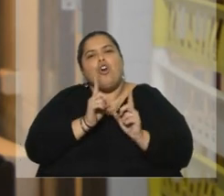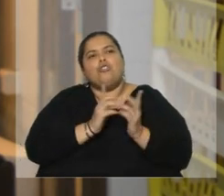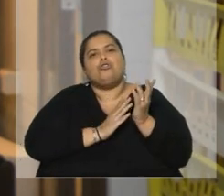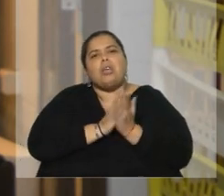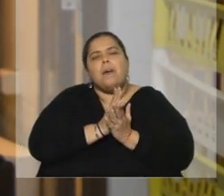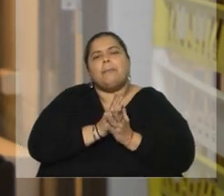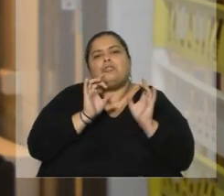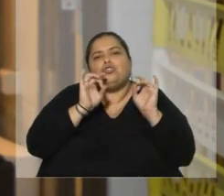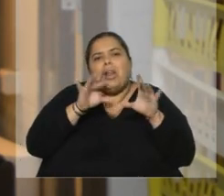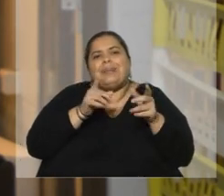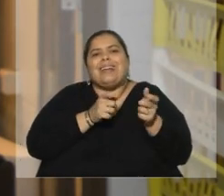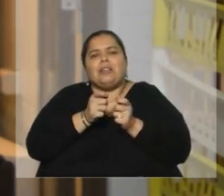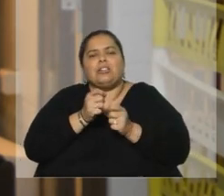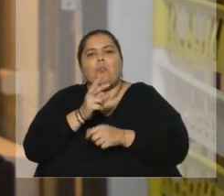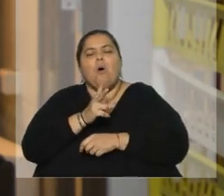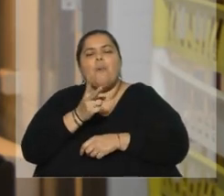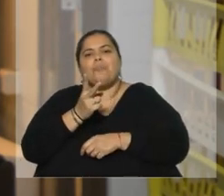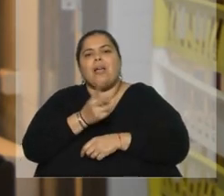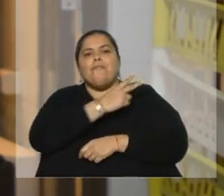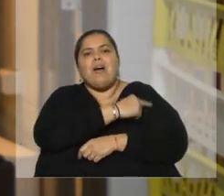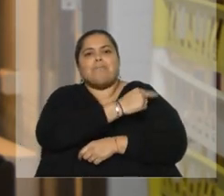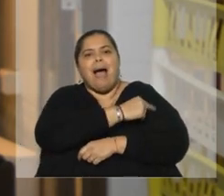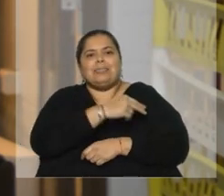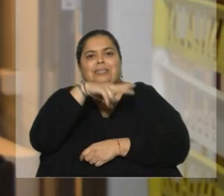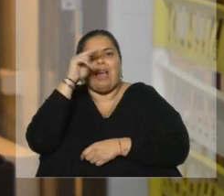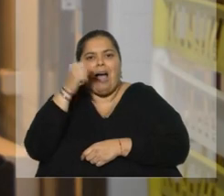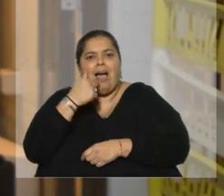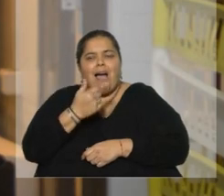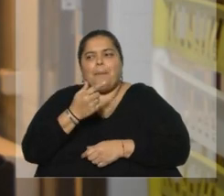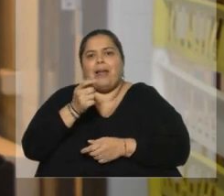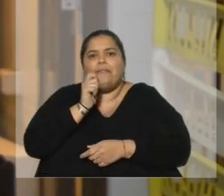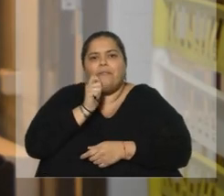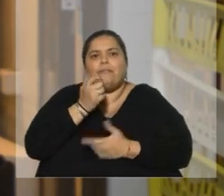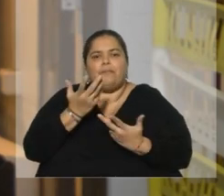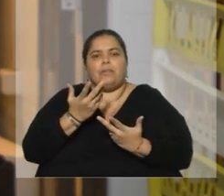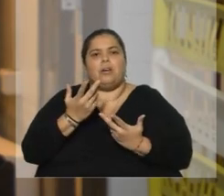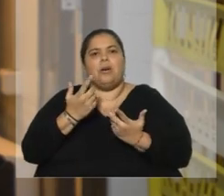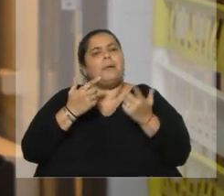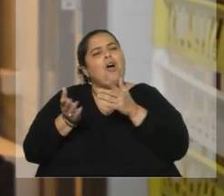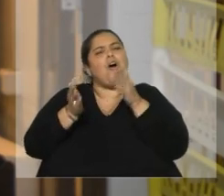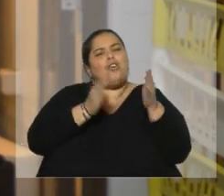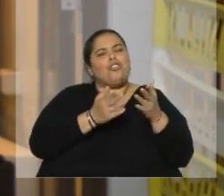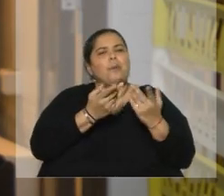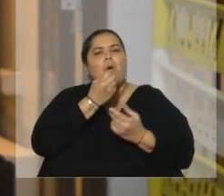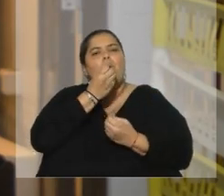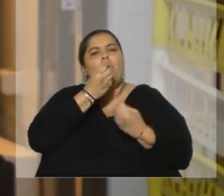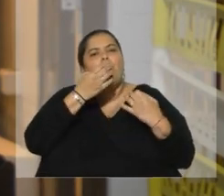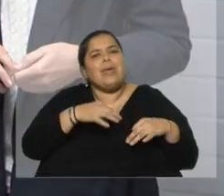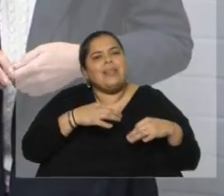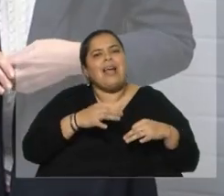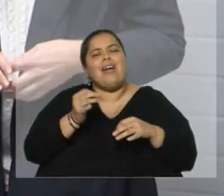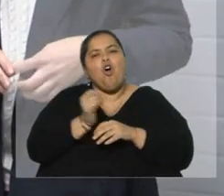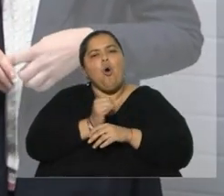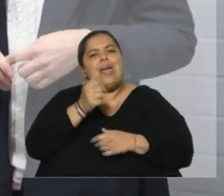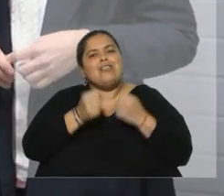regulación más del lado farmacéutico, a irnos a cómo está más en el mundo, más para el lado de bienestar, wellness o industrial.